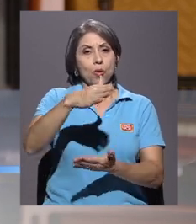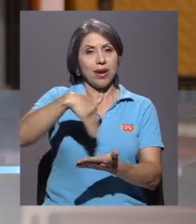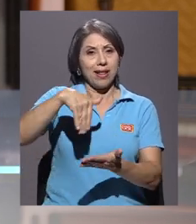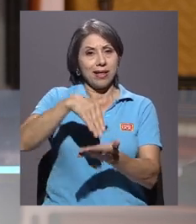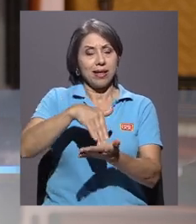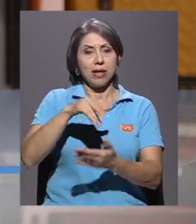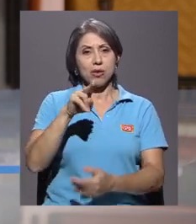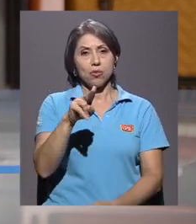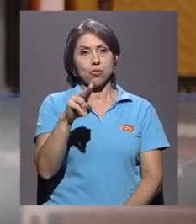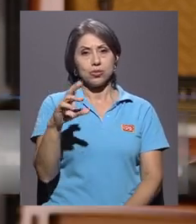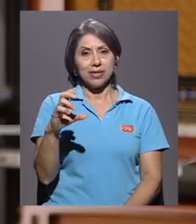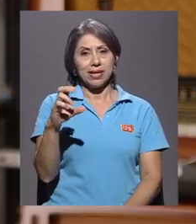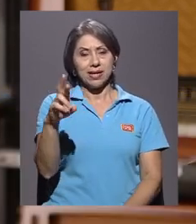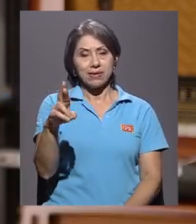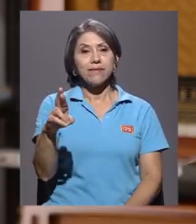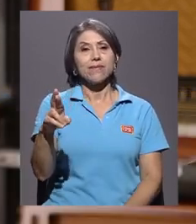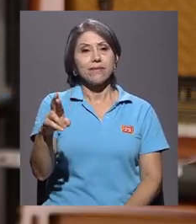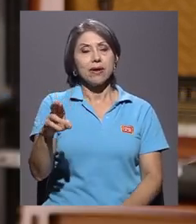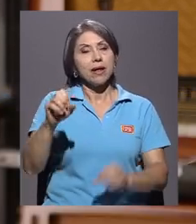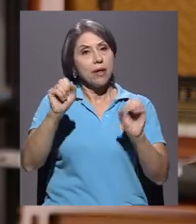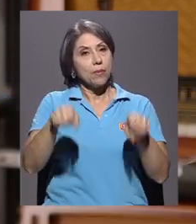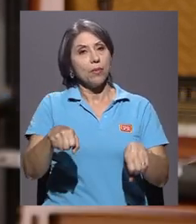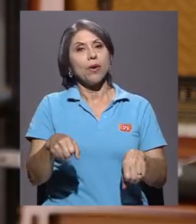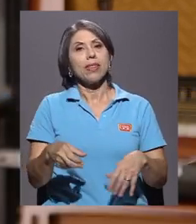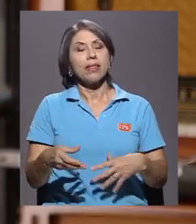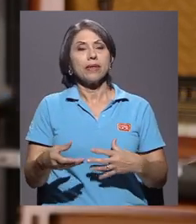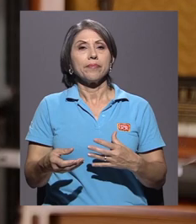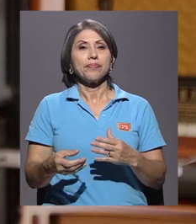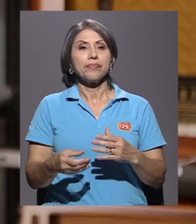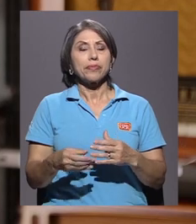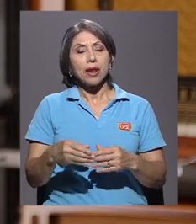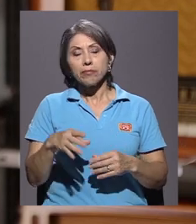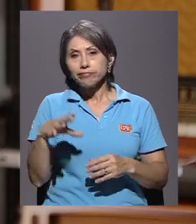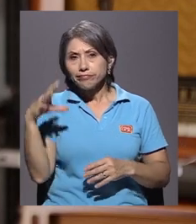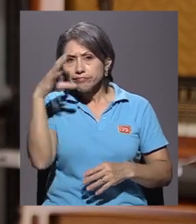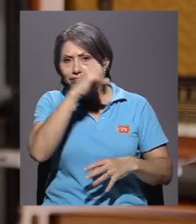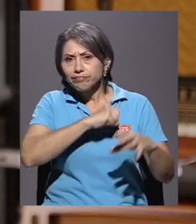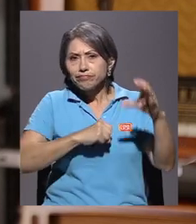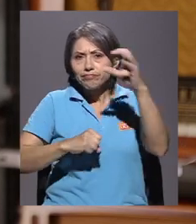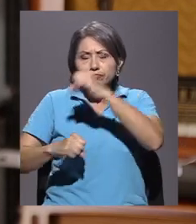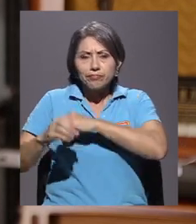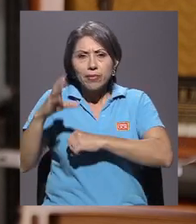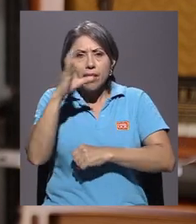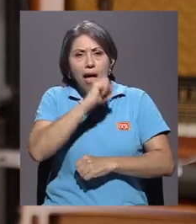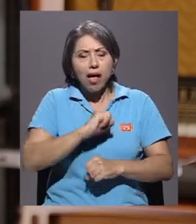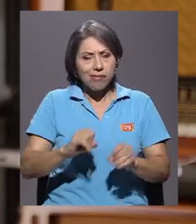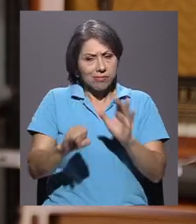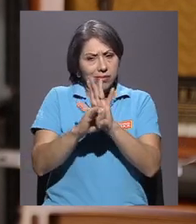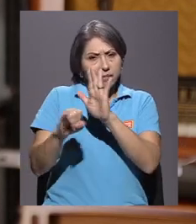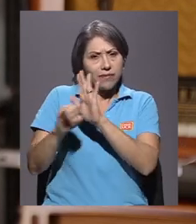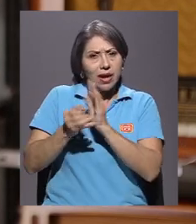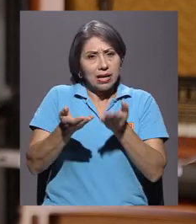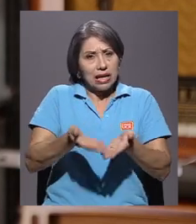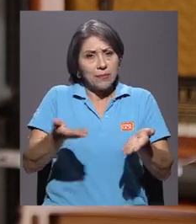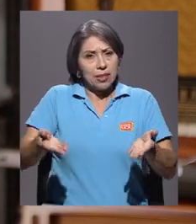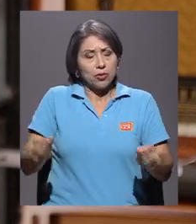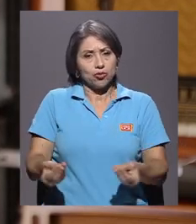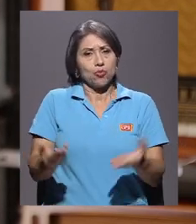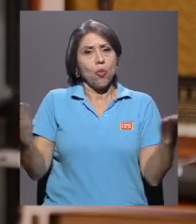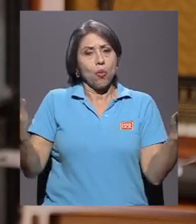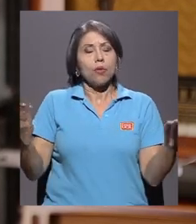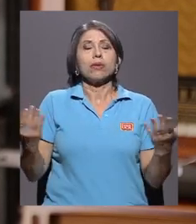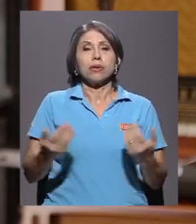y identificar elementos del espacio público y la app le brinda